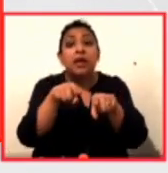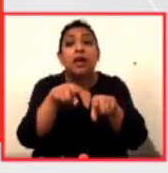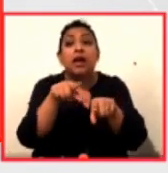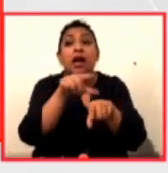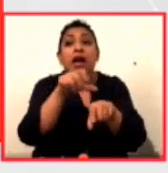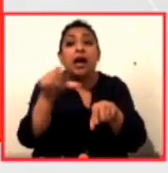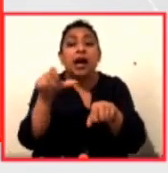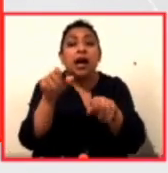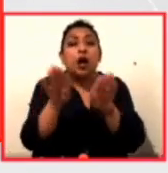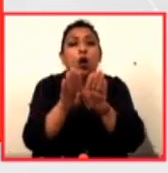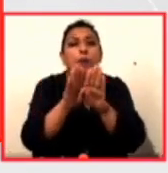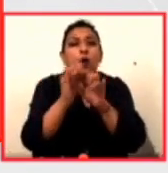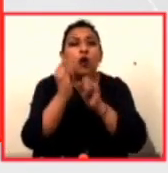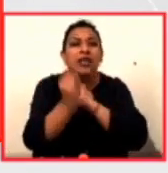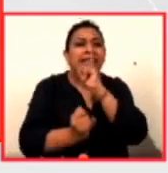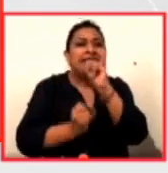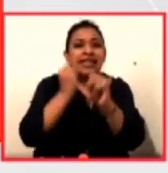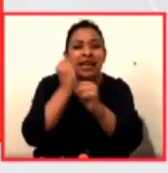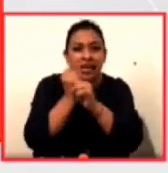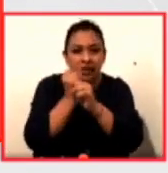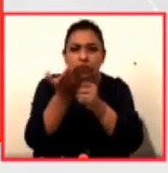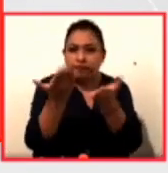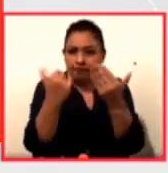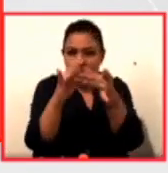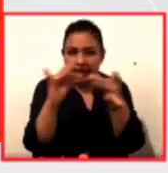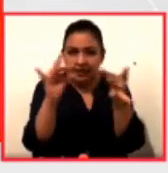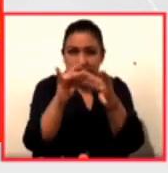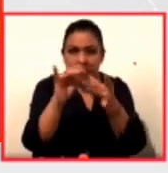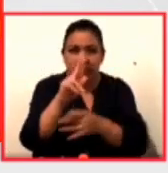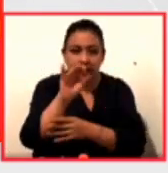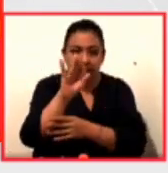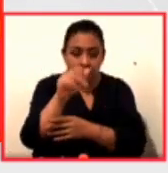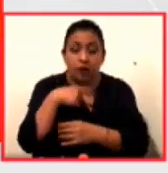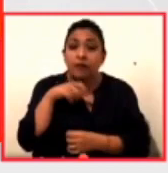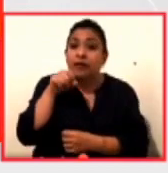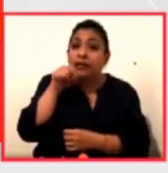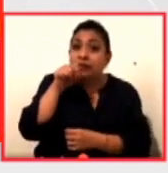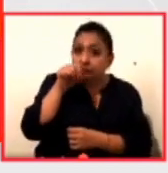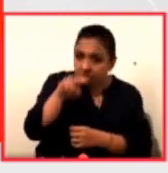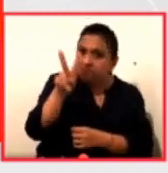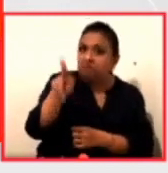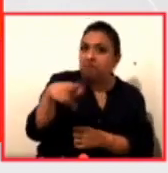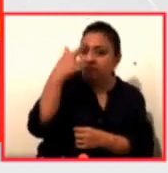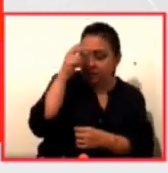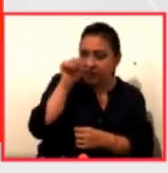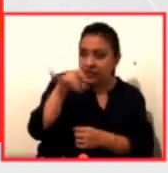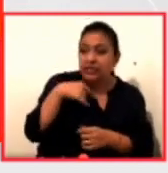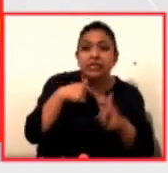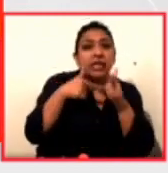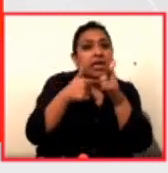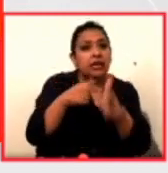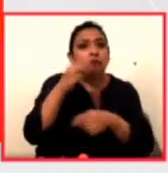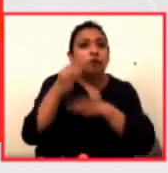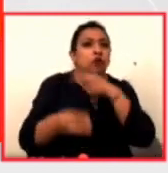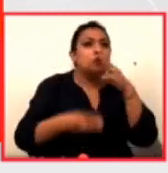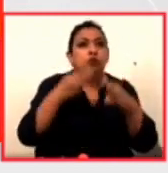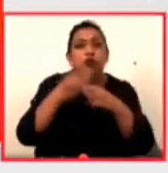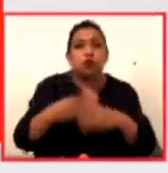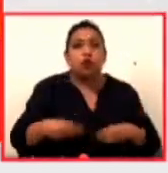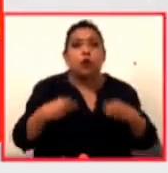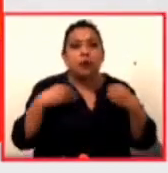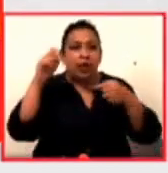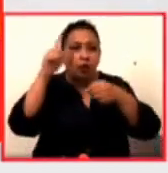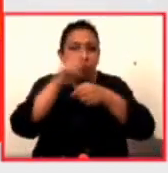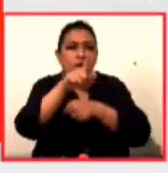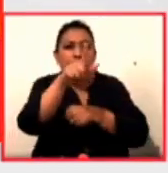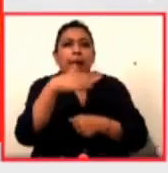internacional. Cuéntanos, Rafa. Así es, mi querida Laura. Seguimos recorriendo el mundo, la vida cultural. En Alemania,